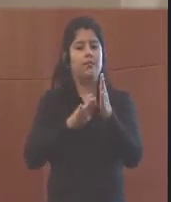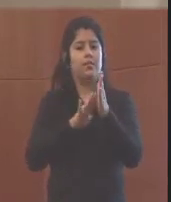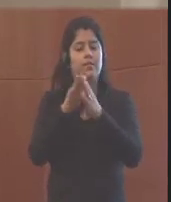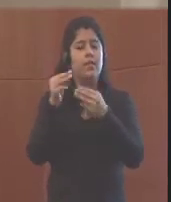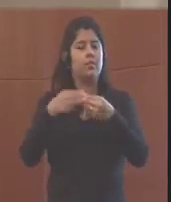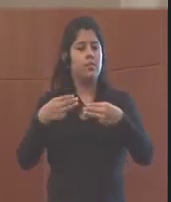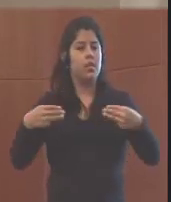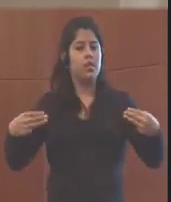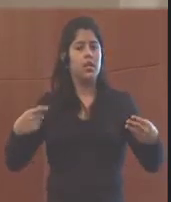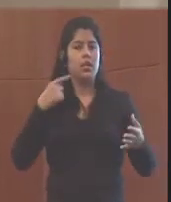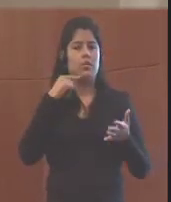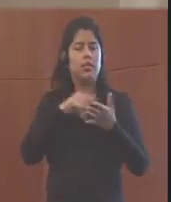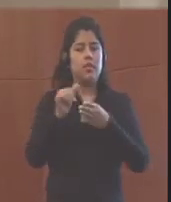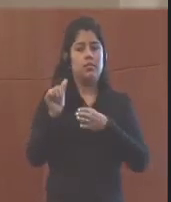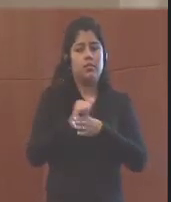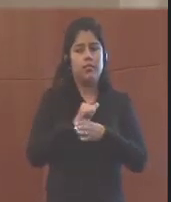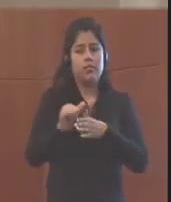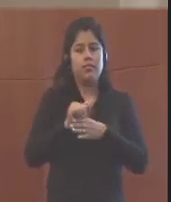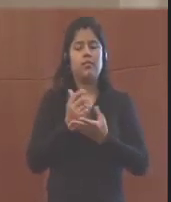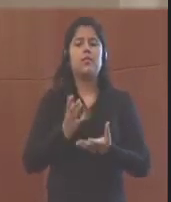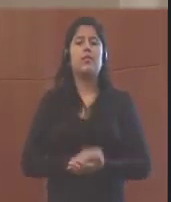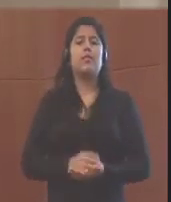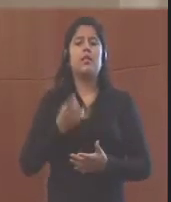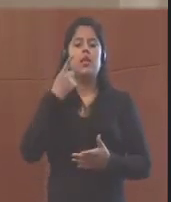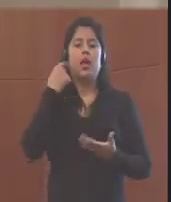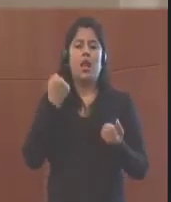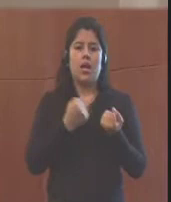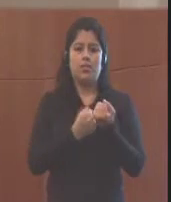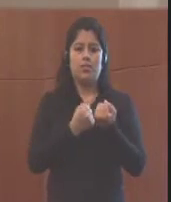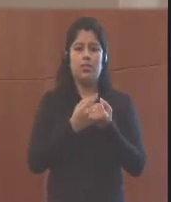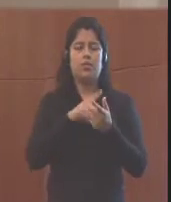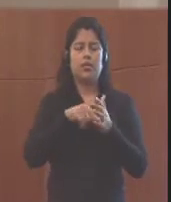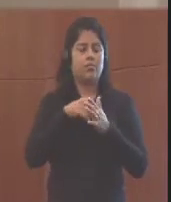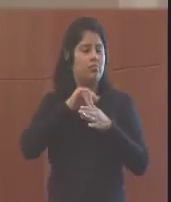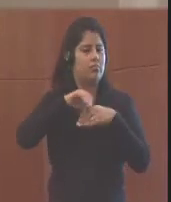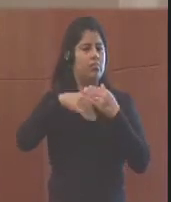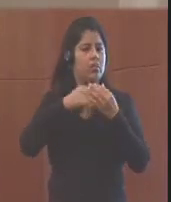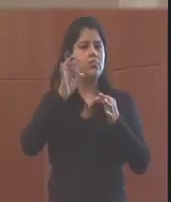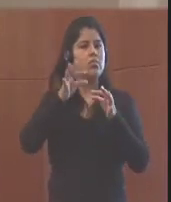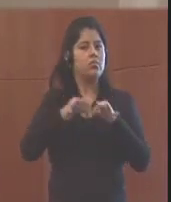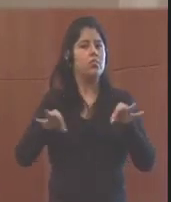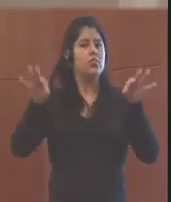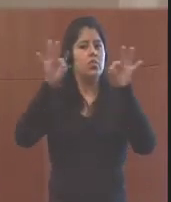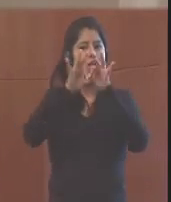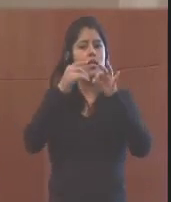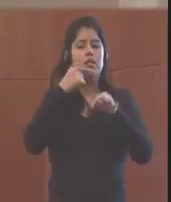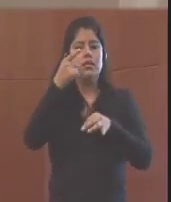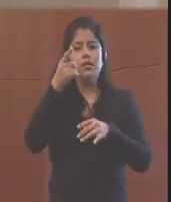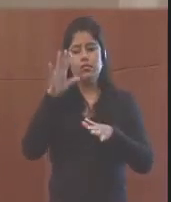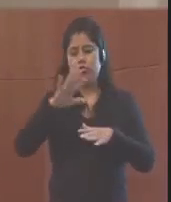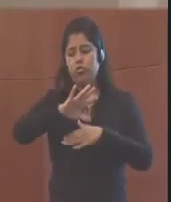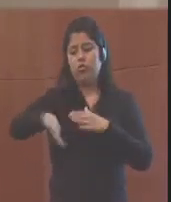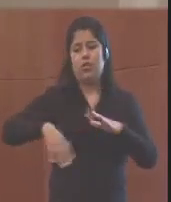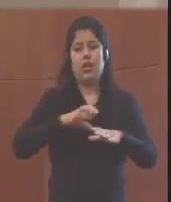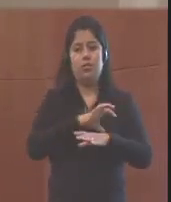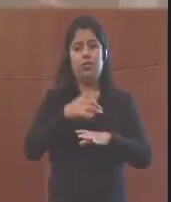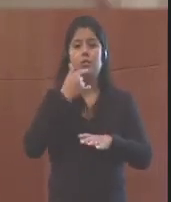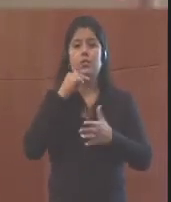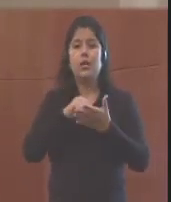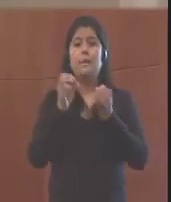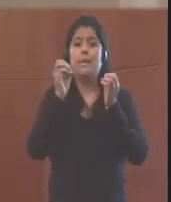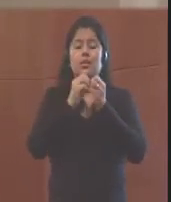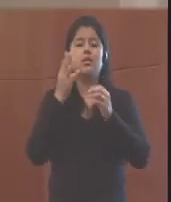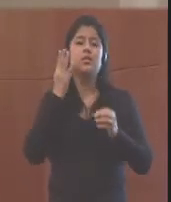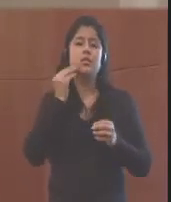material de entrenamiento local, en apoyo a los entrenadores locales. Esto es muy importante, lo hemos visto en el campo. Hay cada vez más